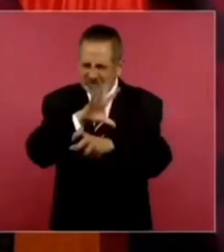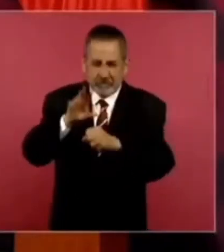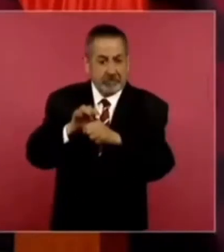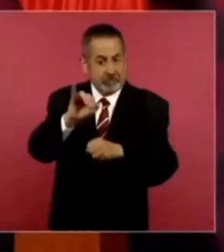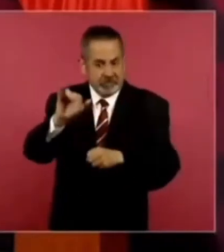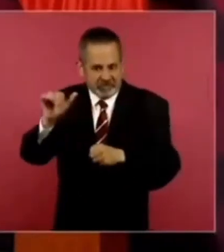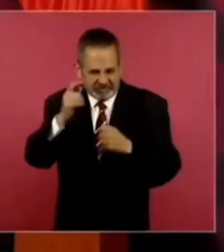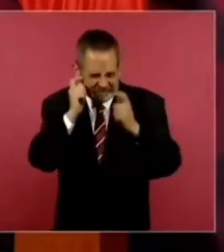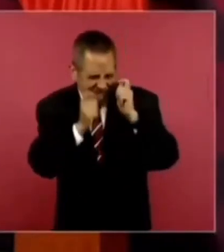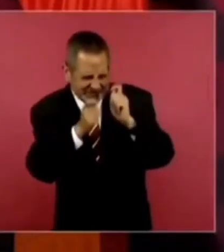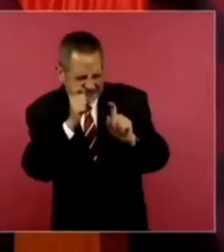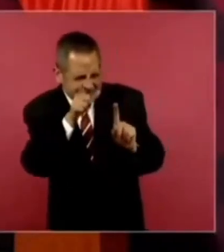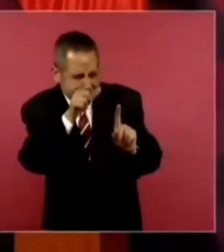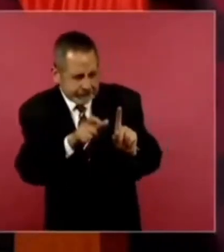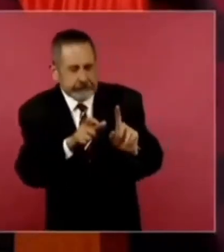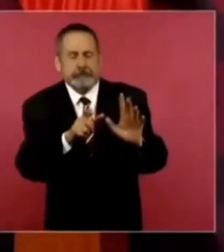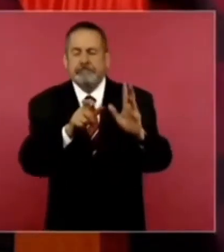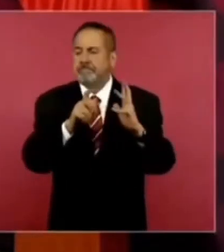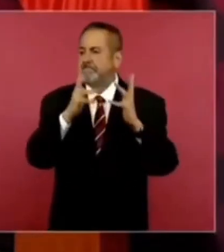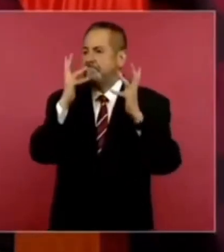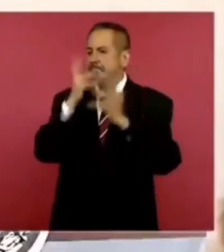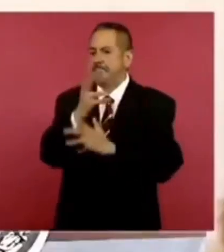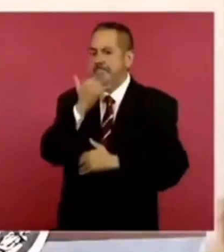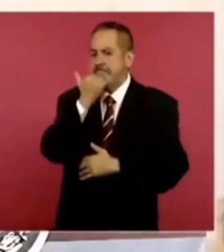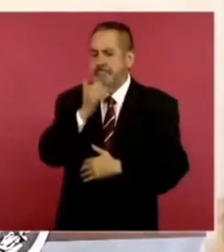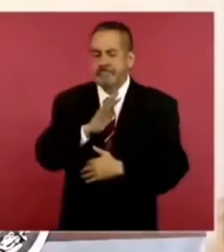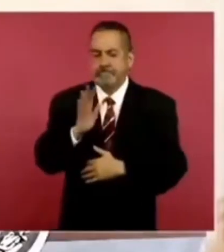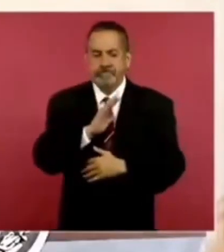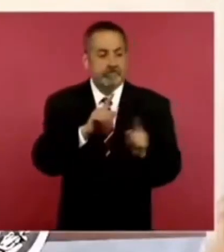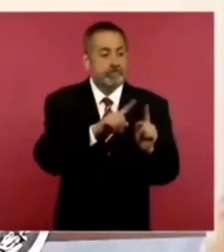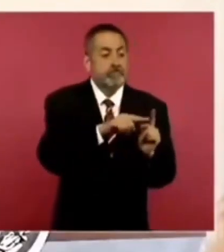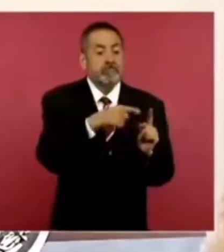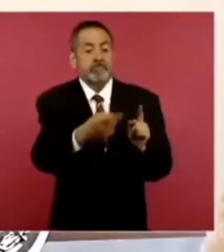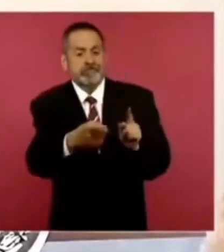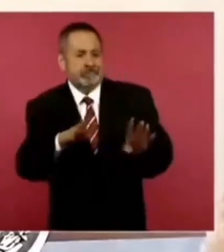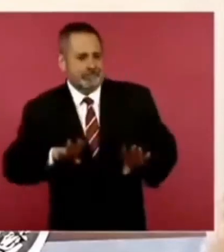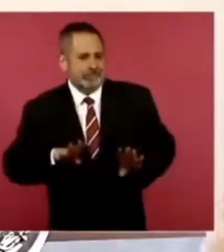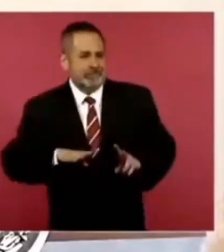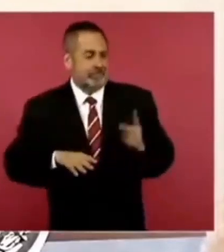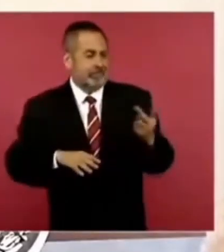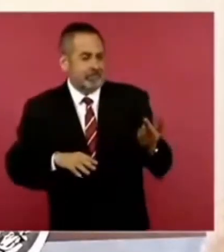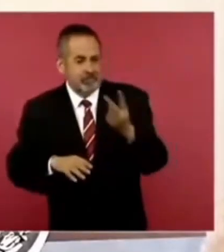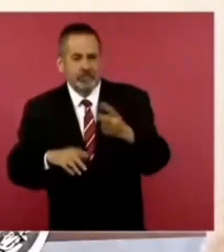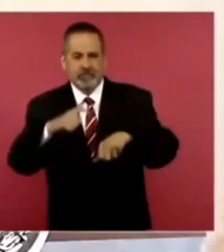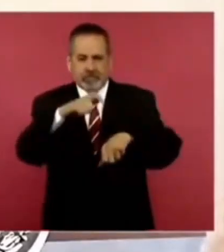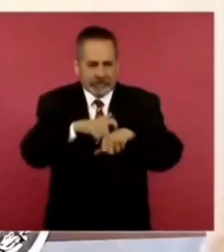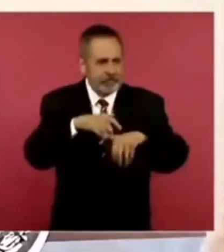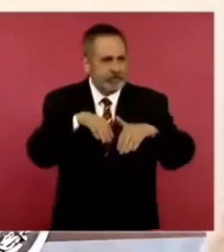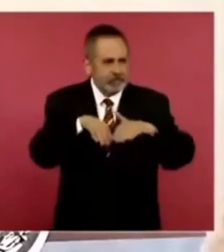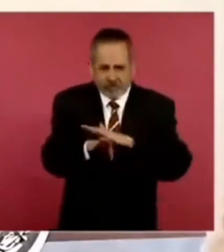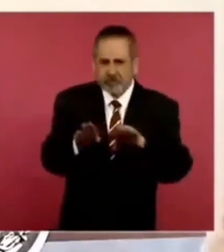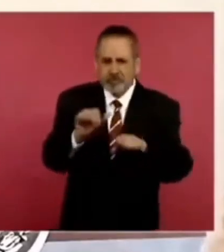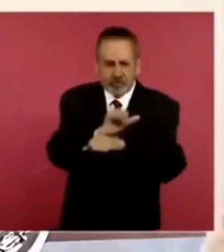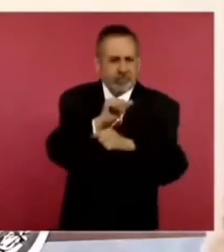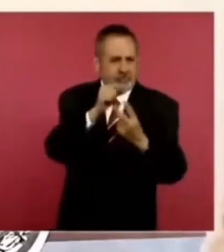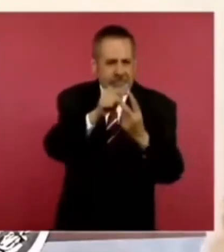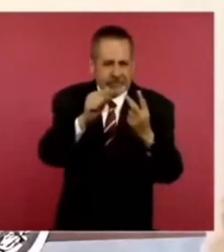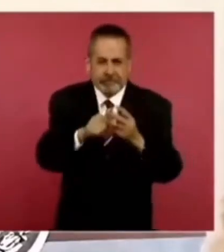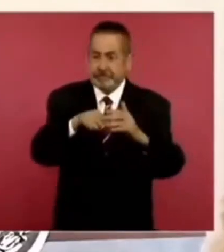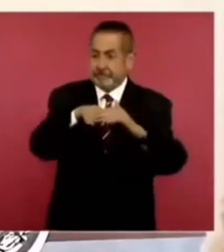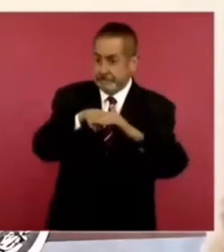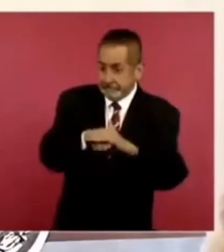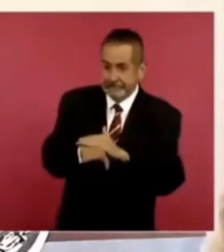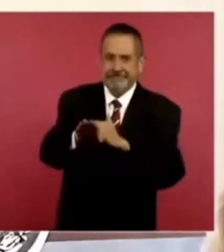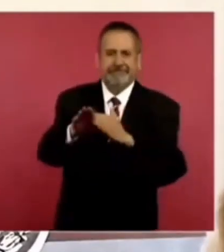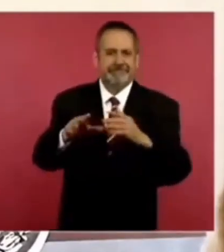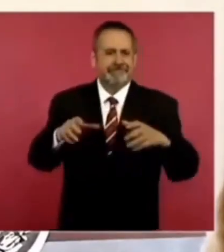sobre quién era. Está completamente identificada la persona, la pareja con quien iba la persona, cuándo llegó, cómo llegó, en qué coche, cuando ingresan